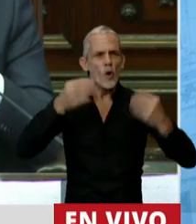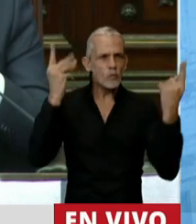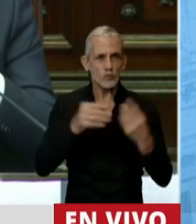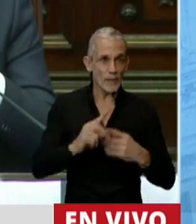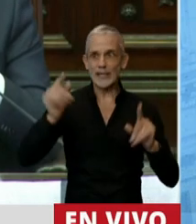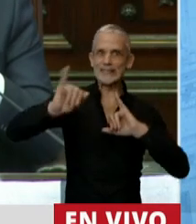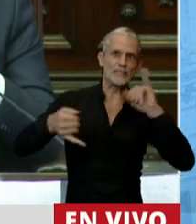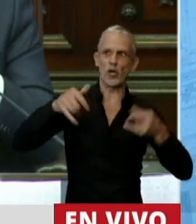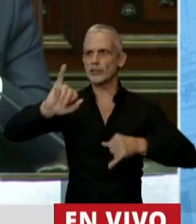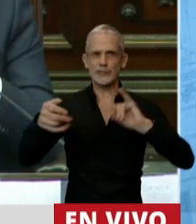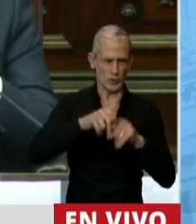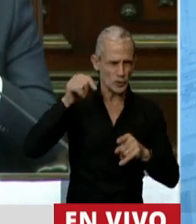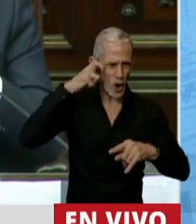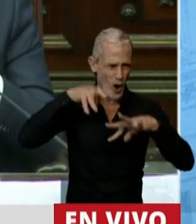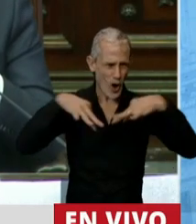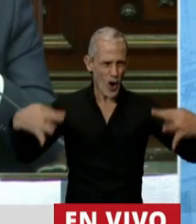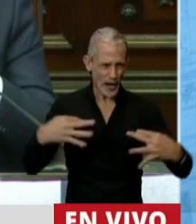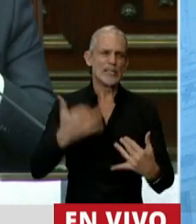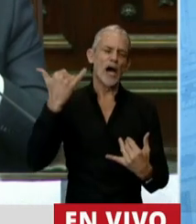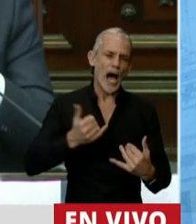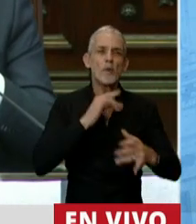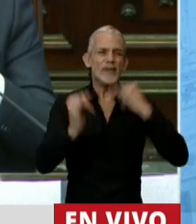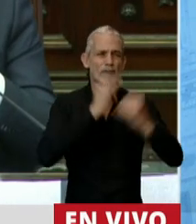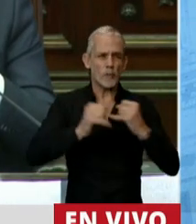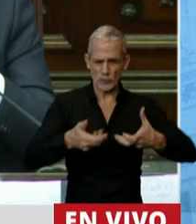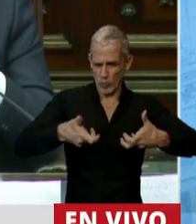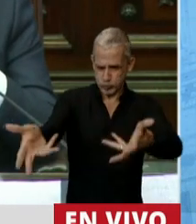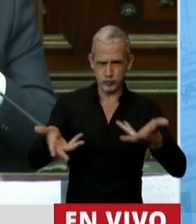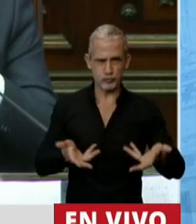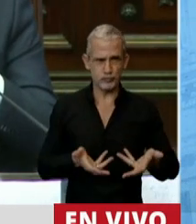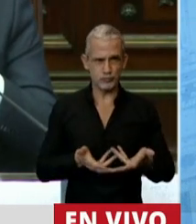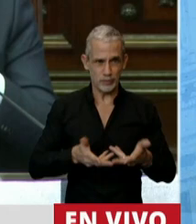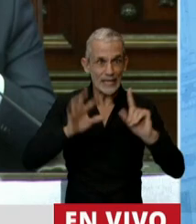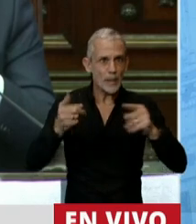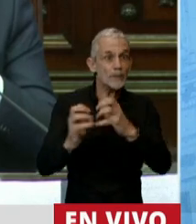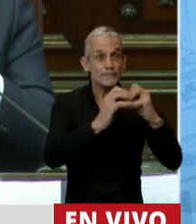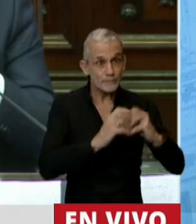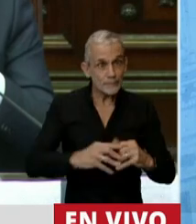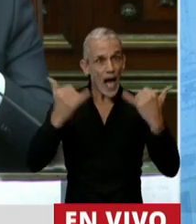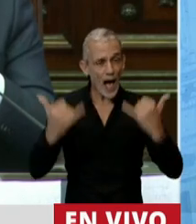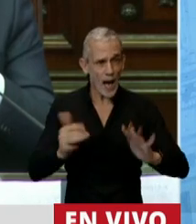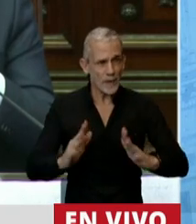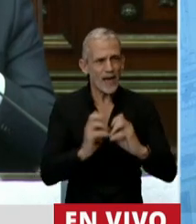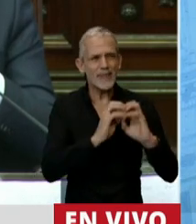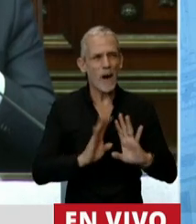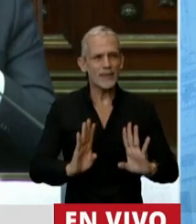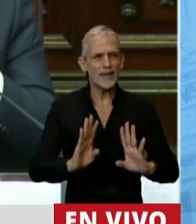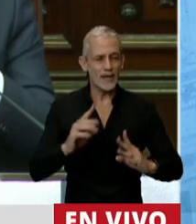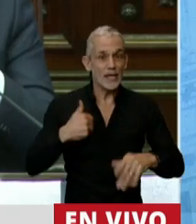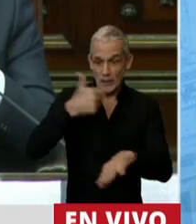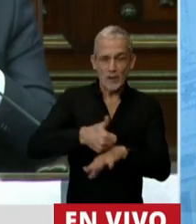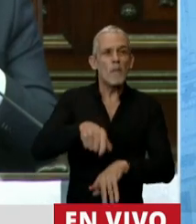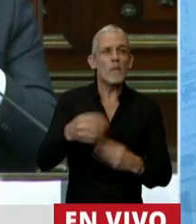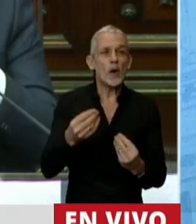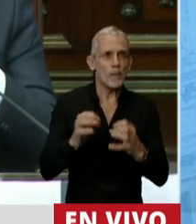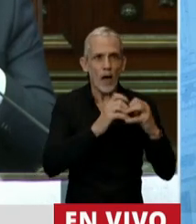ida y vuelta en este Congreso, con muchísima información y muchísimo debate. Y lo hicimos porque